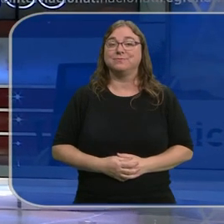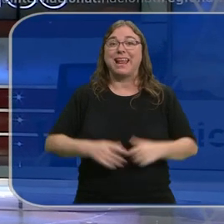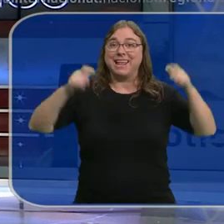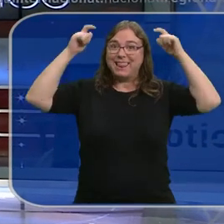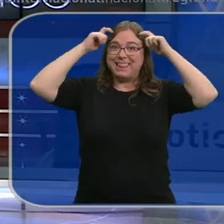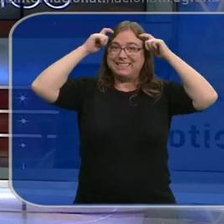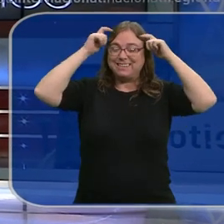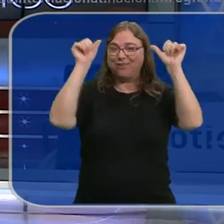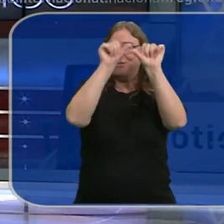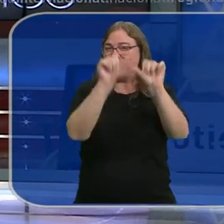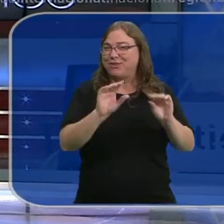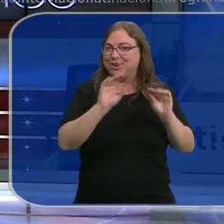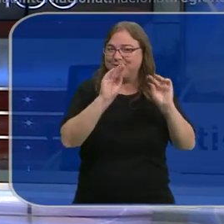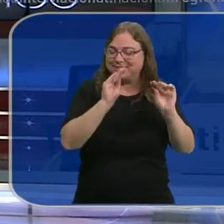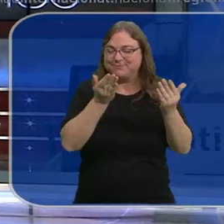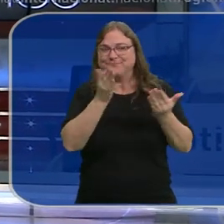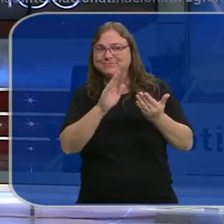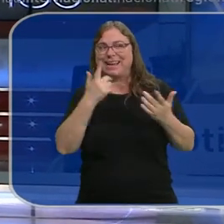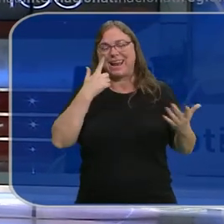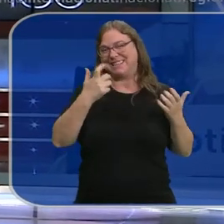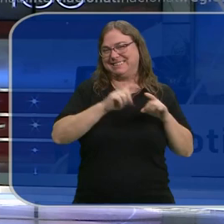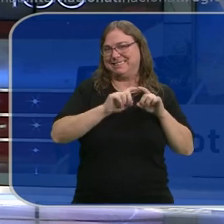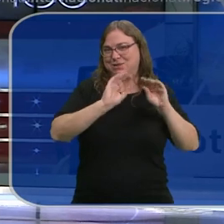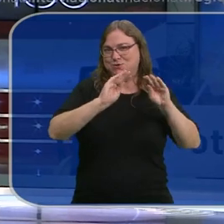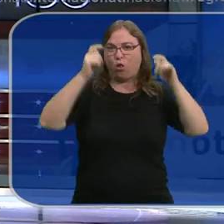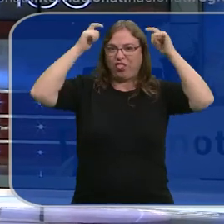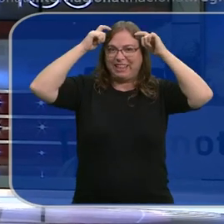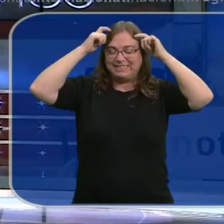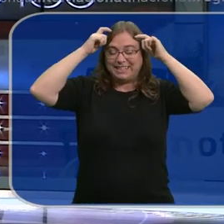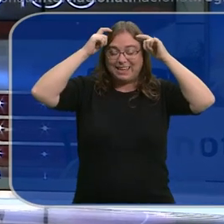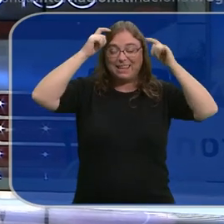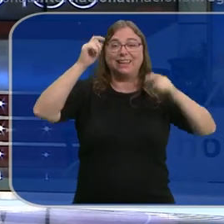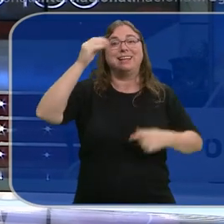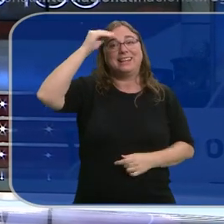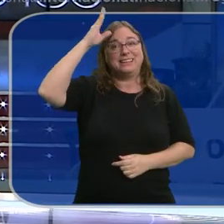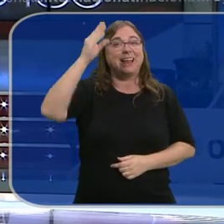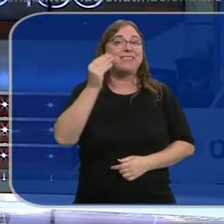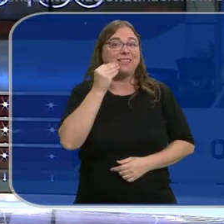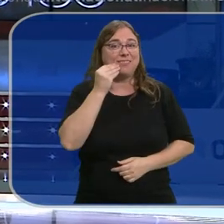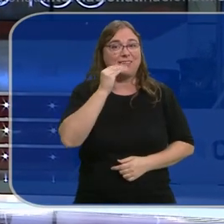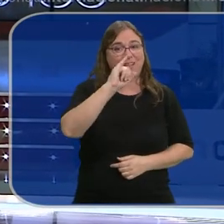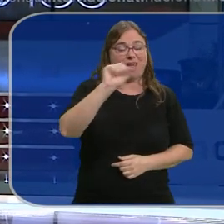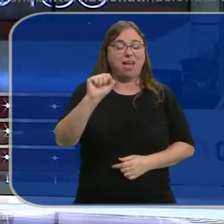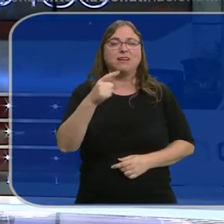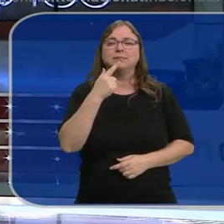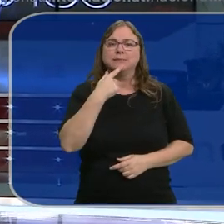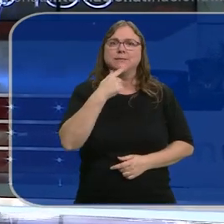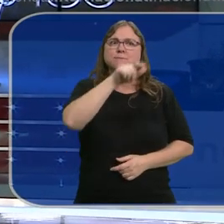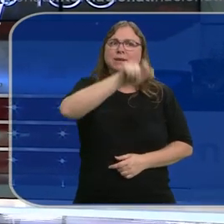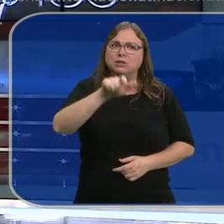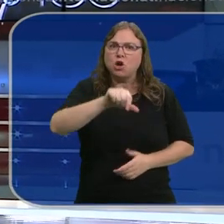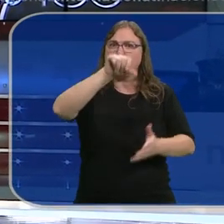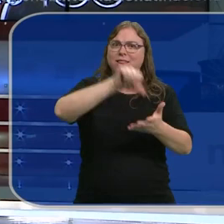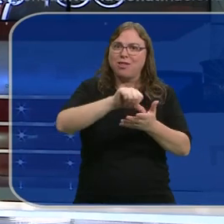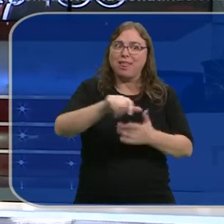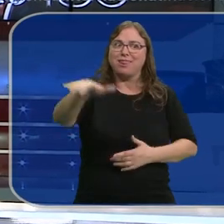Disney tiene una estética y una forma de representar la realidad muy característica. La inteligencia artificial nos ha permitido ver cómo personajes ciudades y